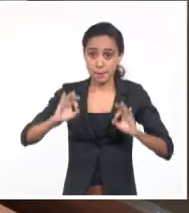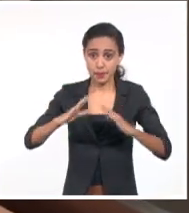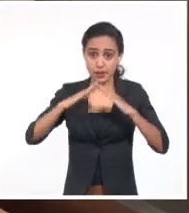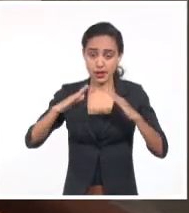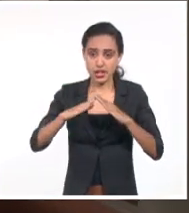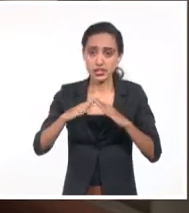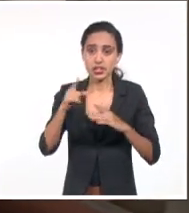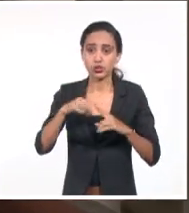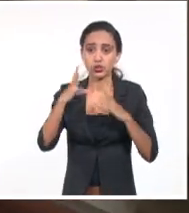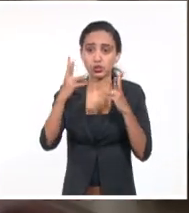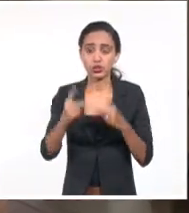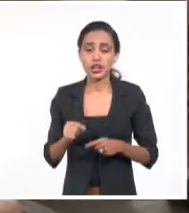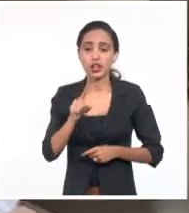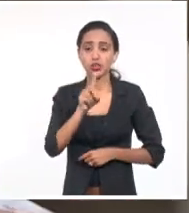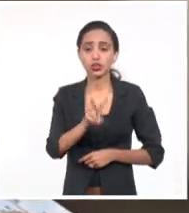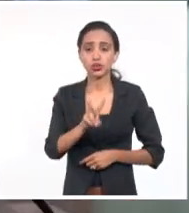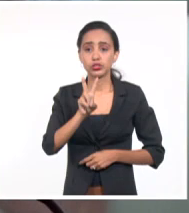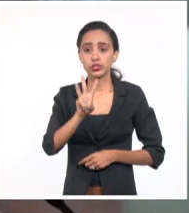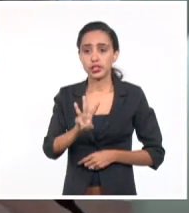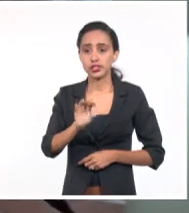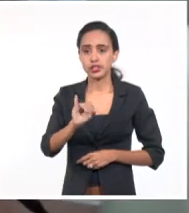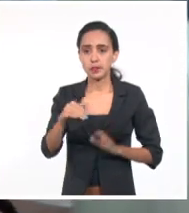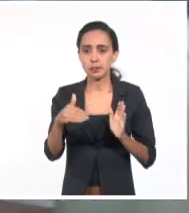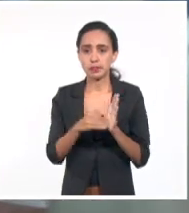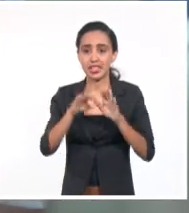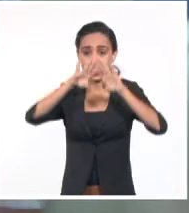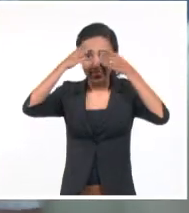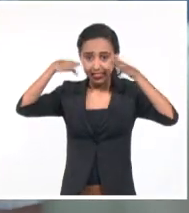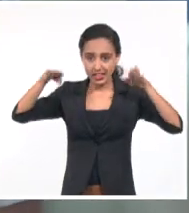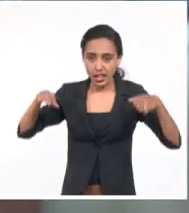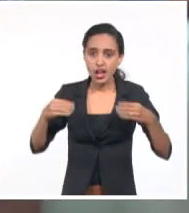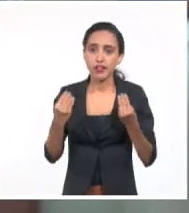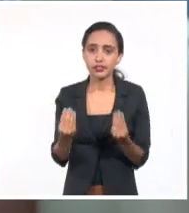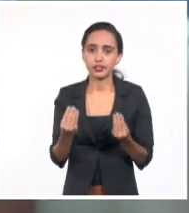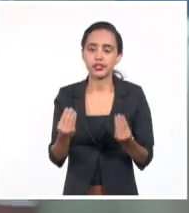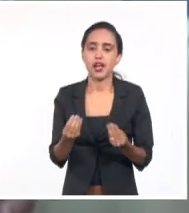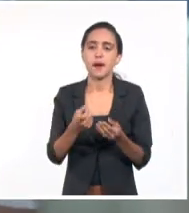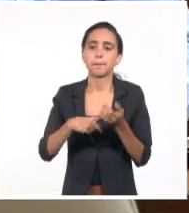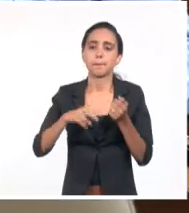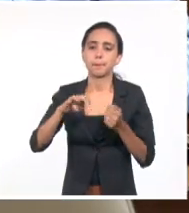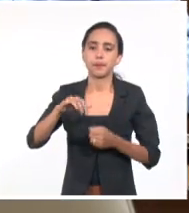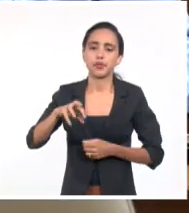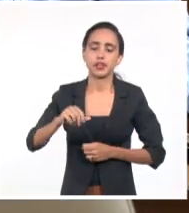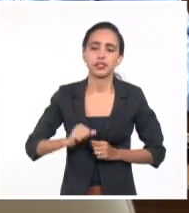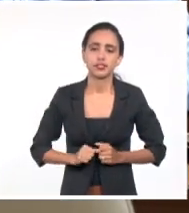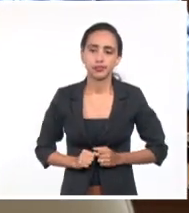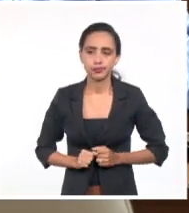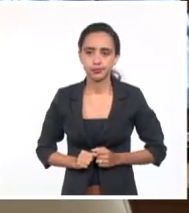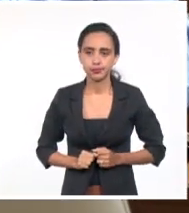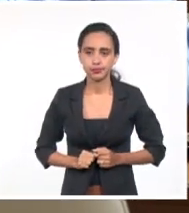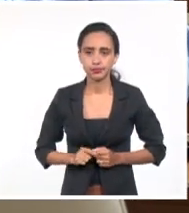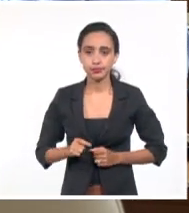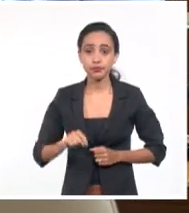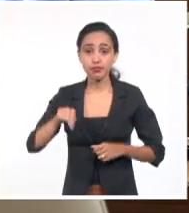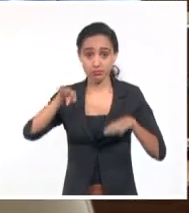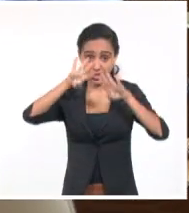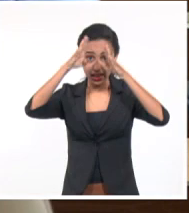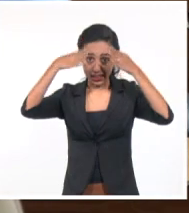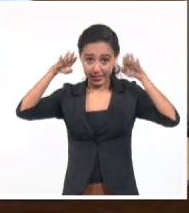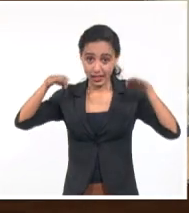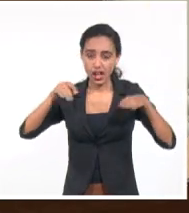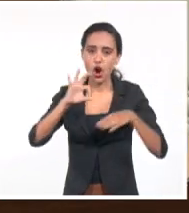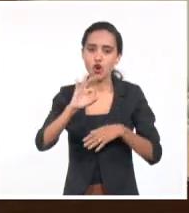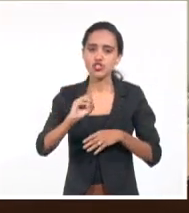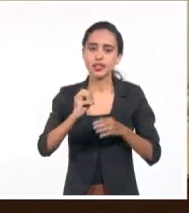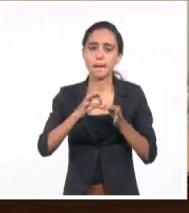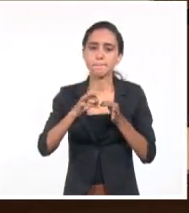completarían 236.000 tejas de afecto cemento enviadas a Pinar del Río. Esas tejas tienen unos 80 metros